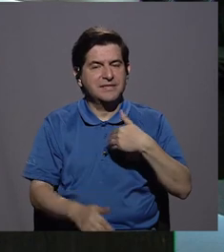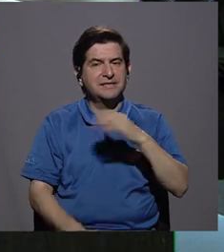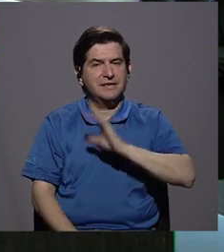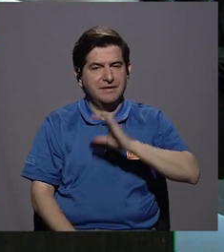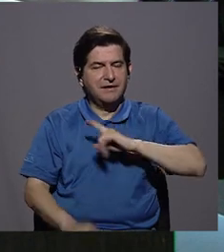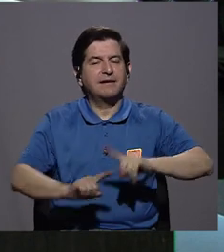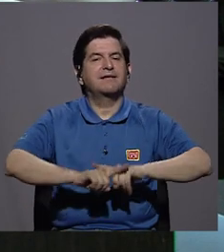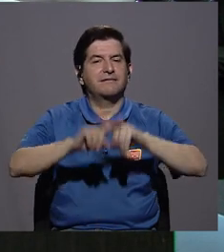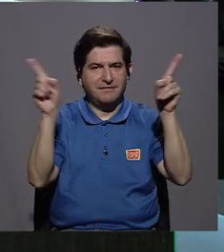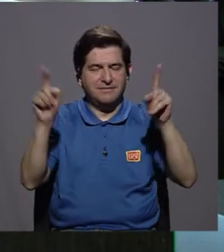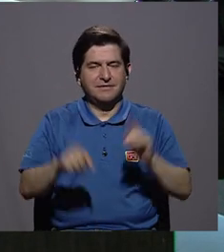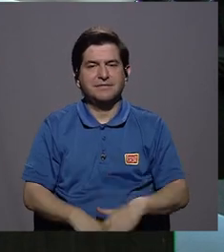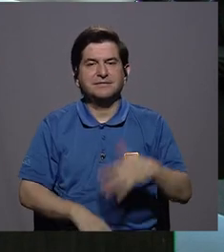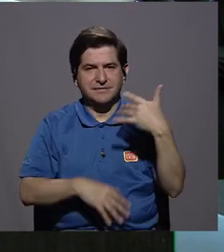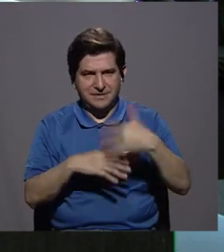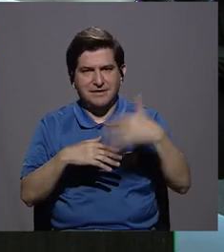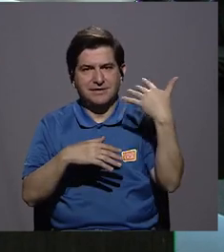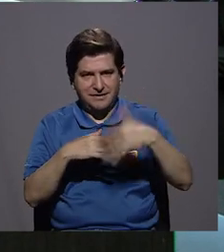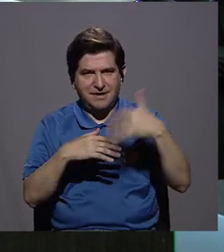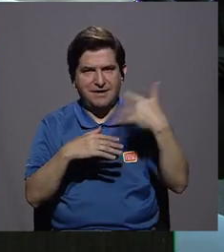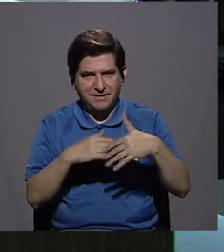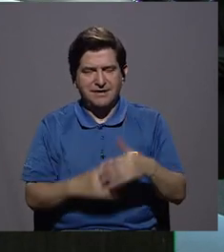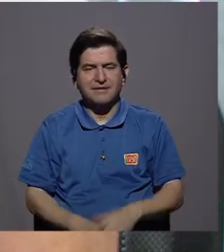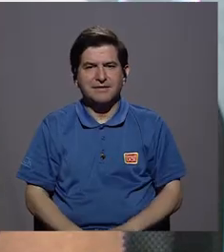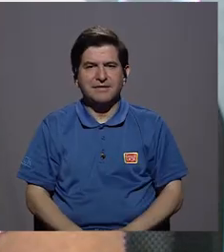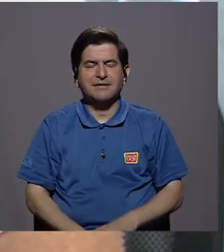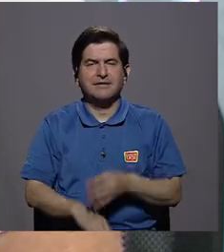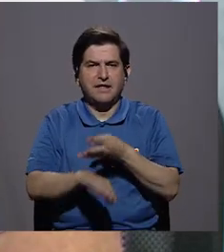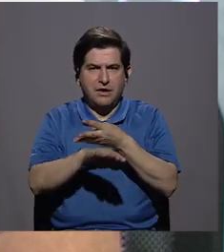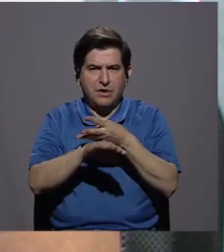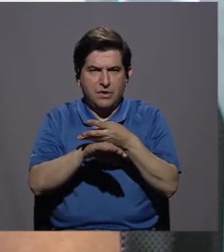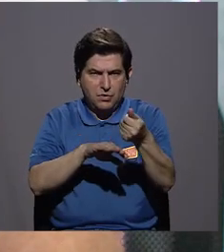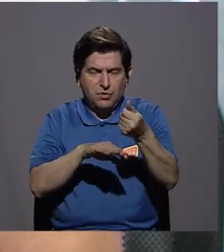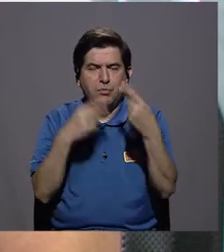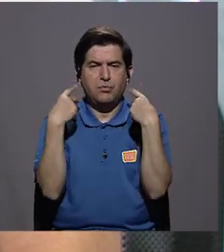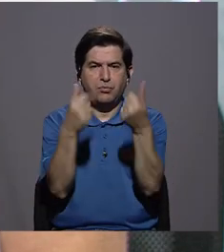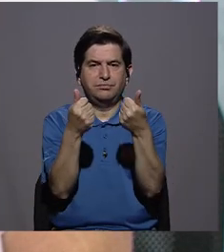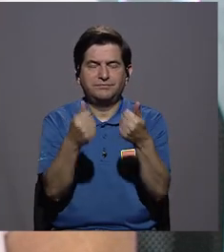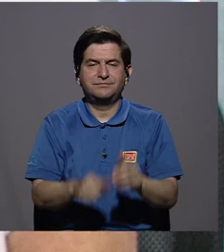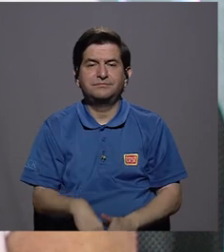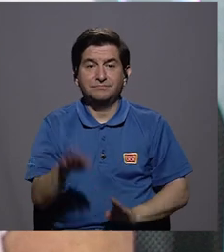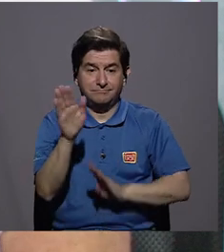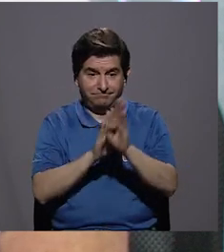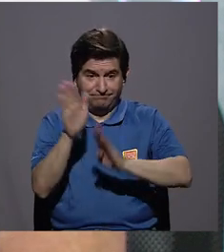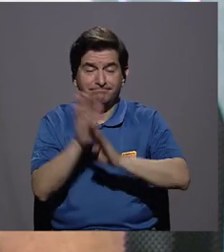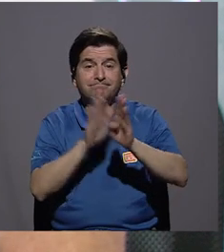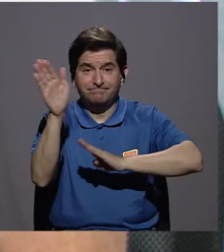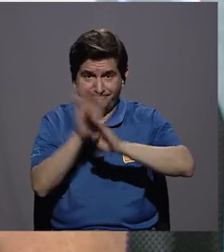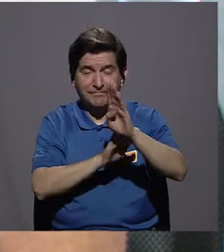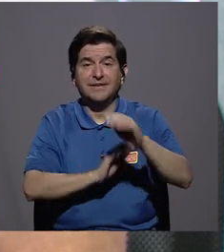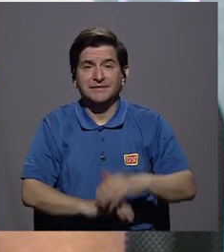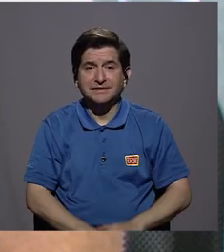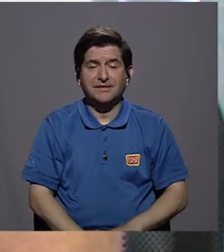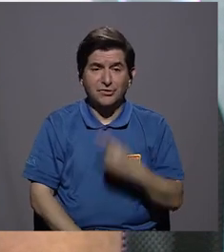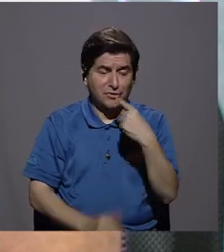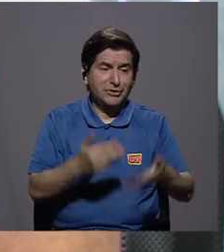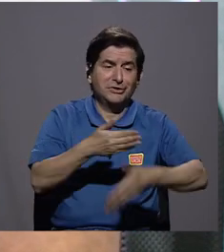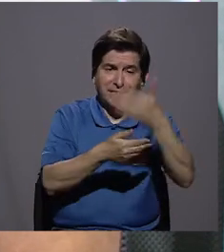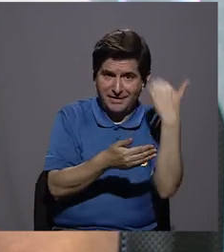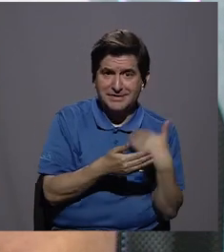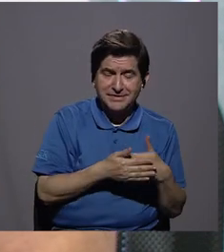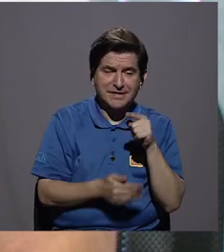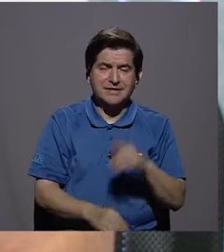aspecto diferente a una herida que sana rápidamente. Empieza a desarrollar precisamente lo que les decía